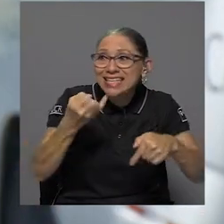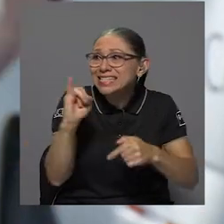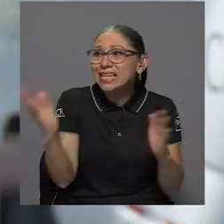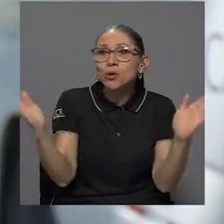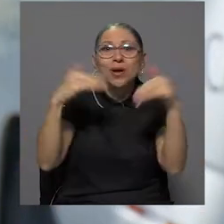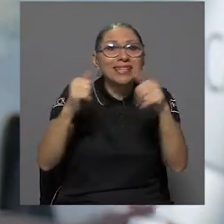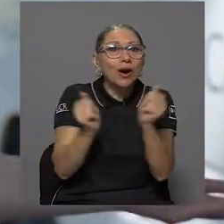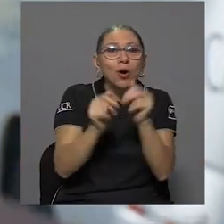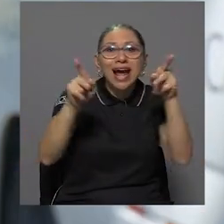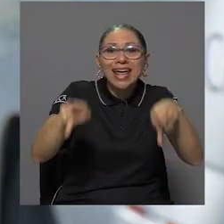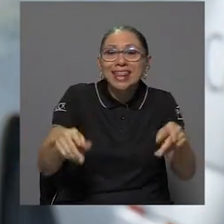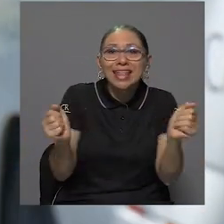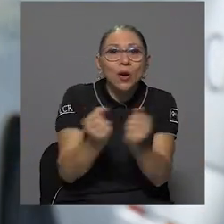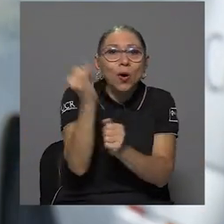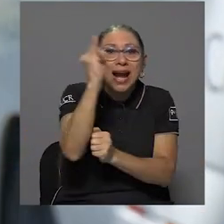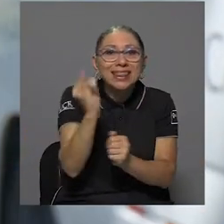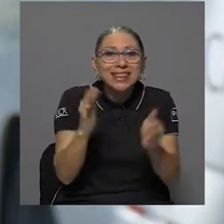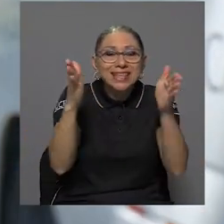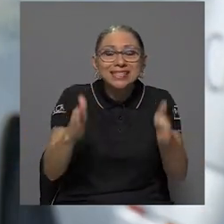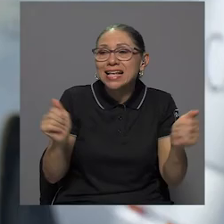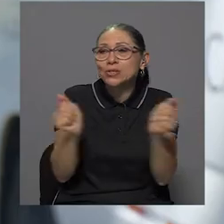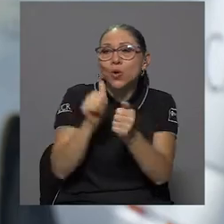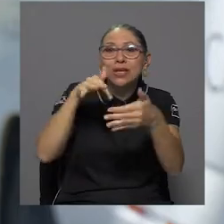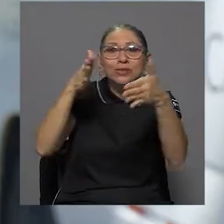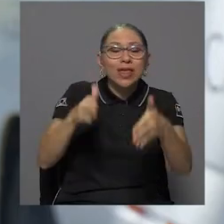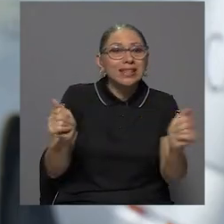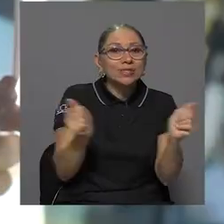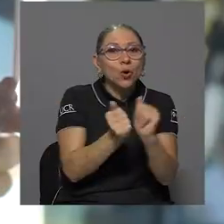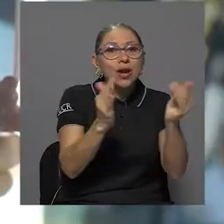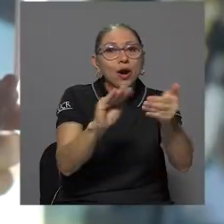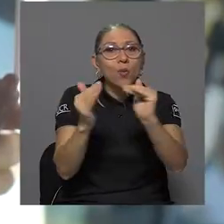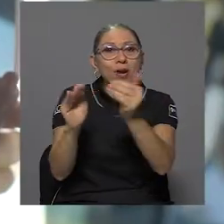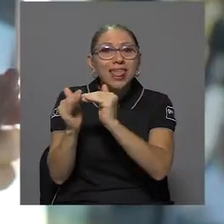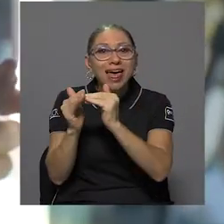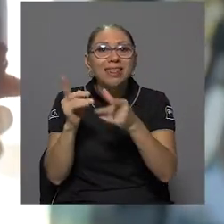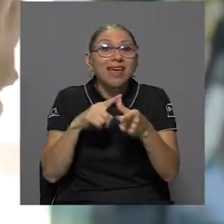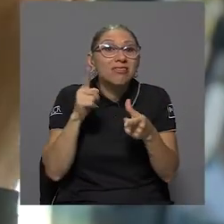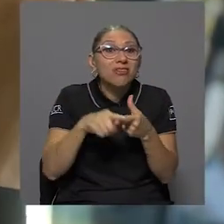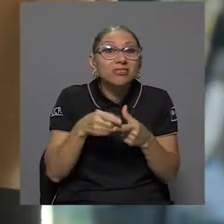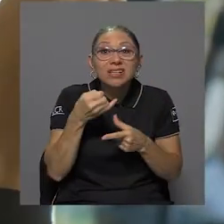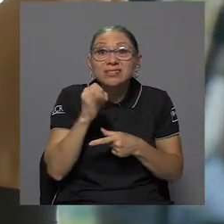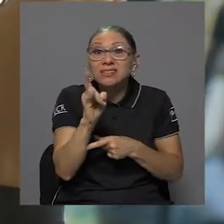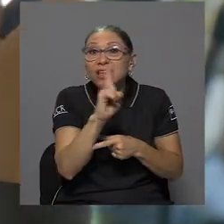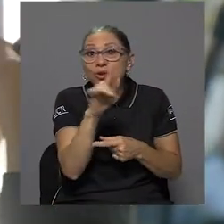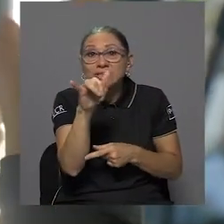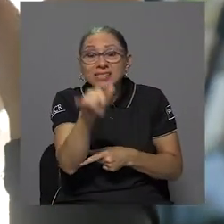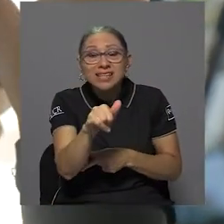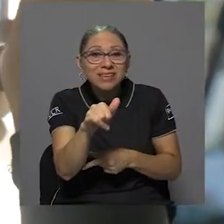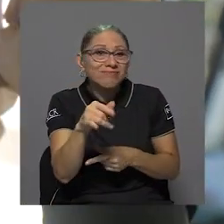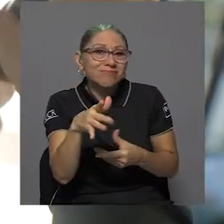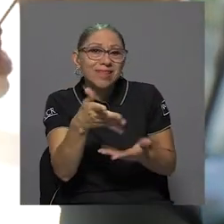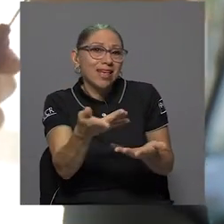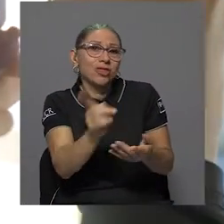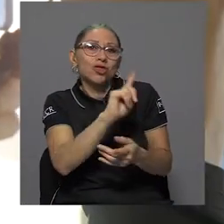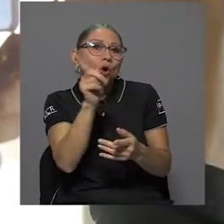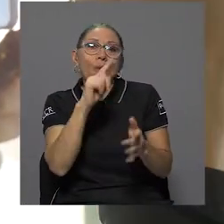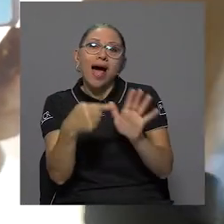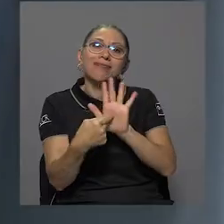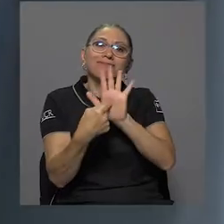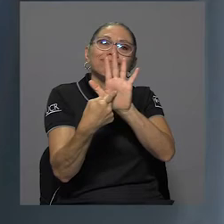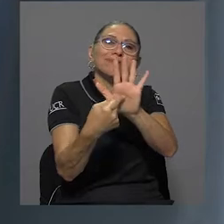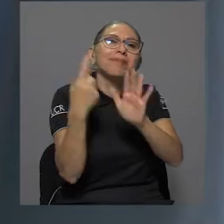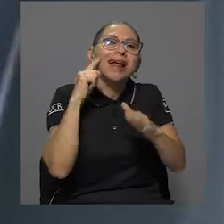estudiantes, con la comunidad, entonces el espacio no va a generar o no va a brillar para lo que fue hecho.